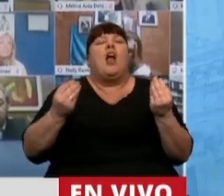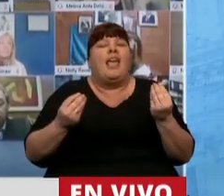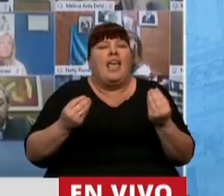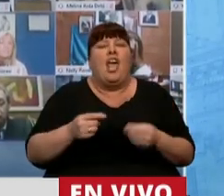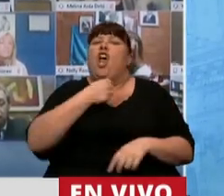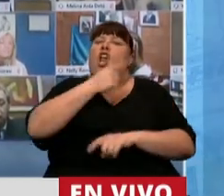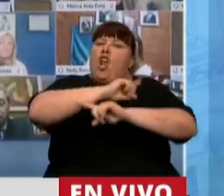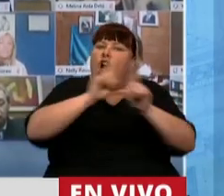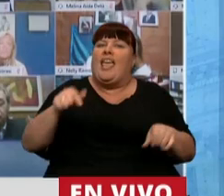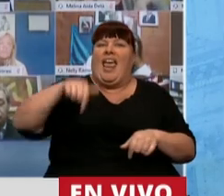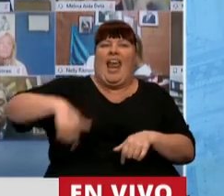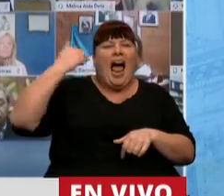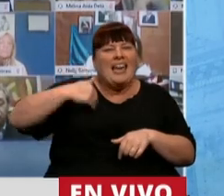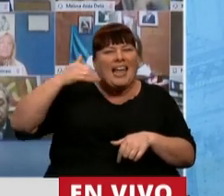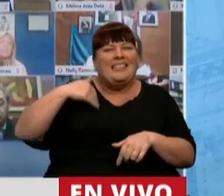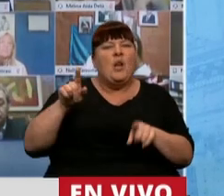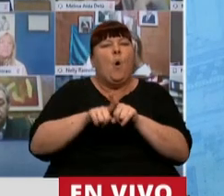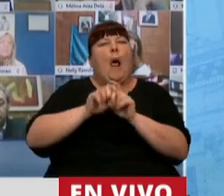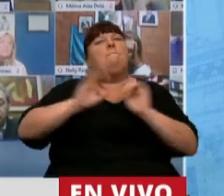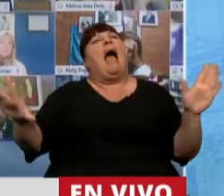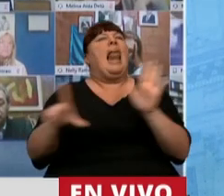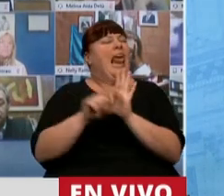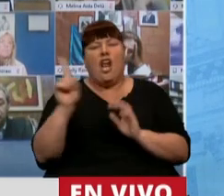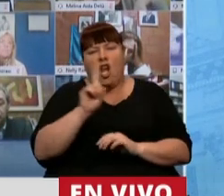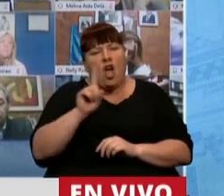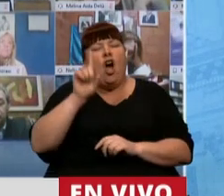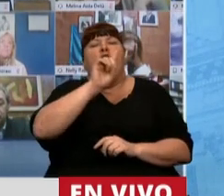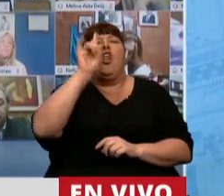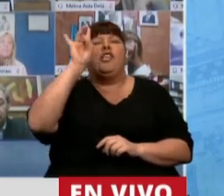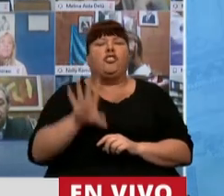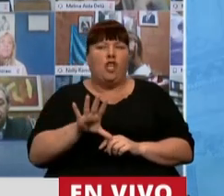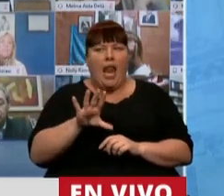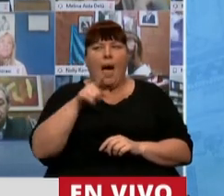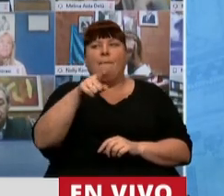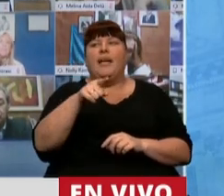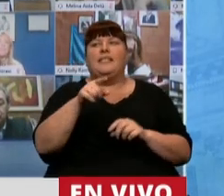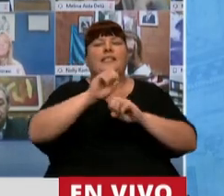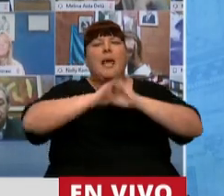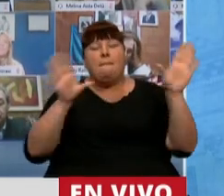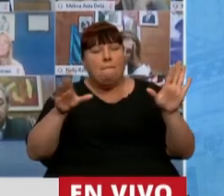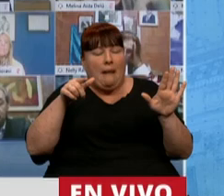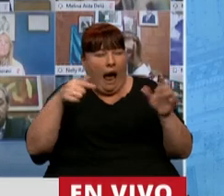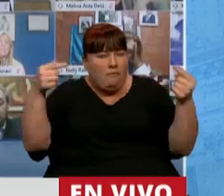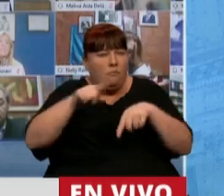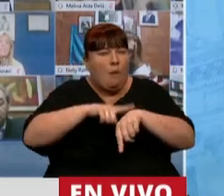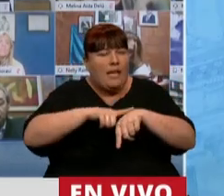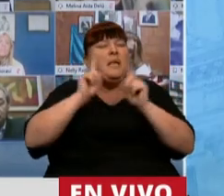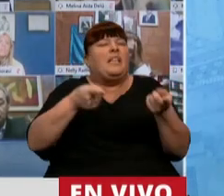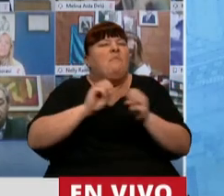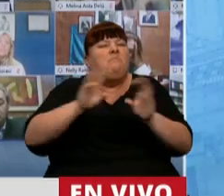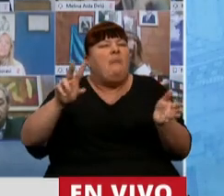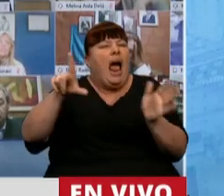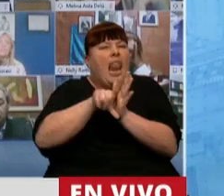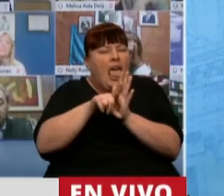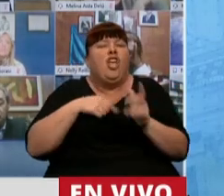suceda en la Argentina esta mala ley, porque no solamente es inoportuna, sino que es mala, y porque